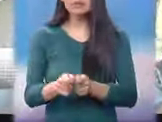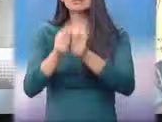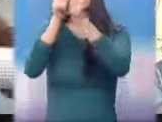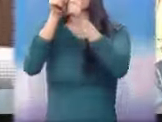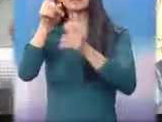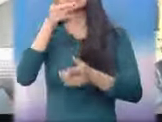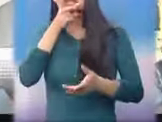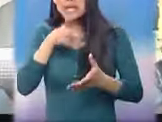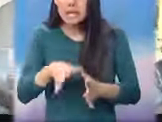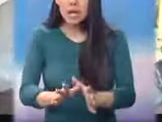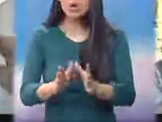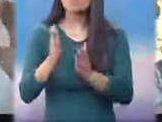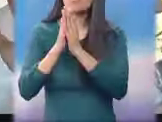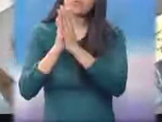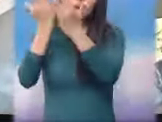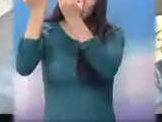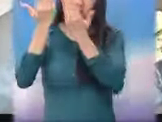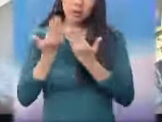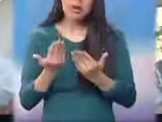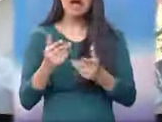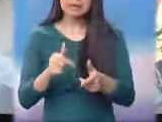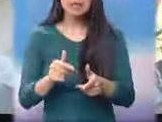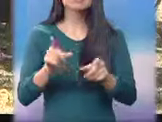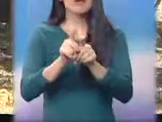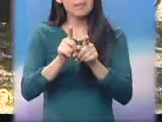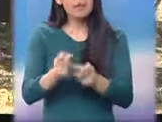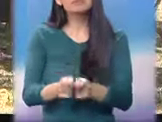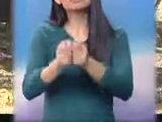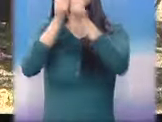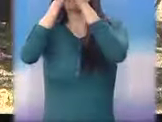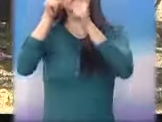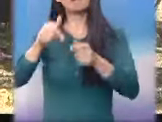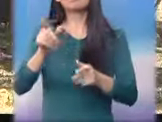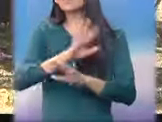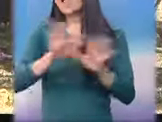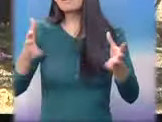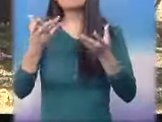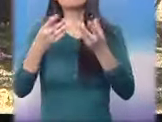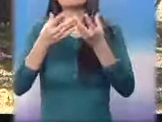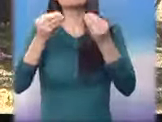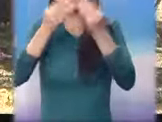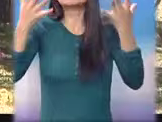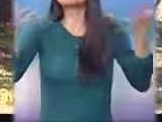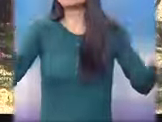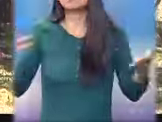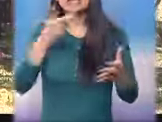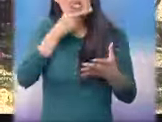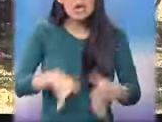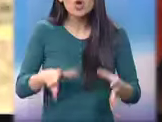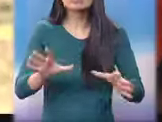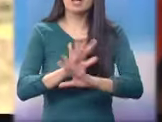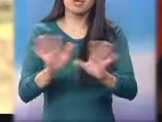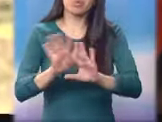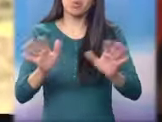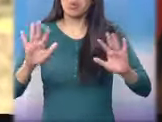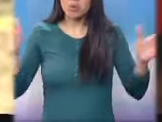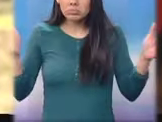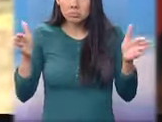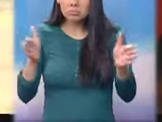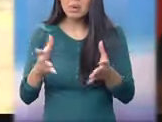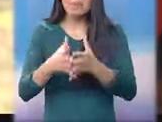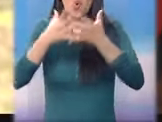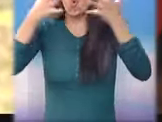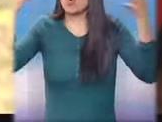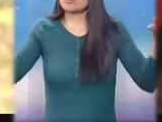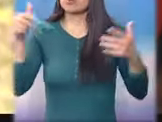pide hijo, a través de la ceremonia que ya no tengamos hijos. Este domingo Caminal Juyú, como centro de altares sagrados, reunió a distintos